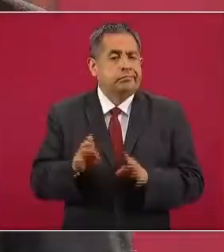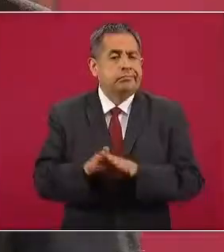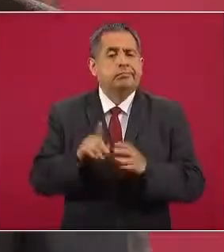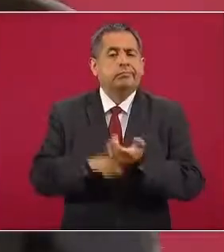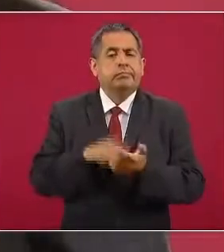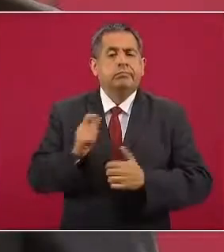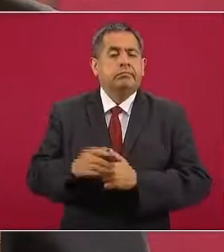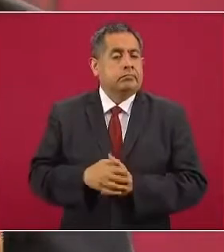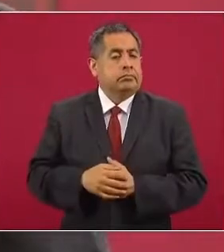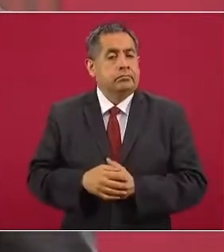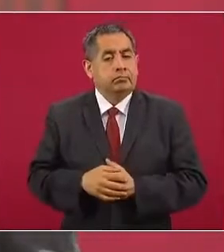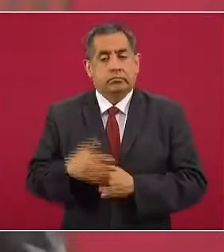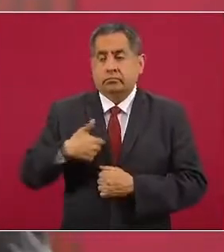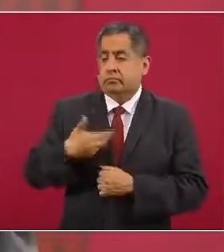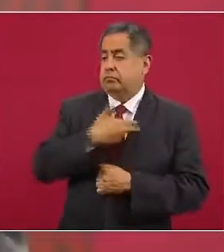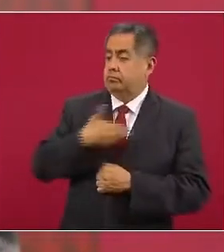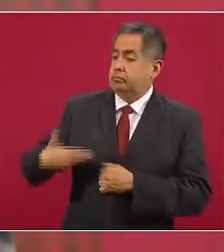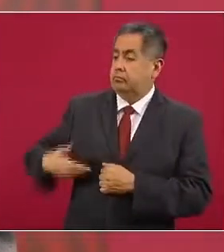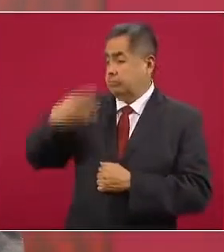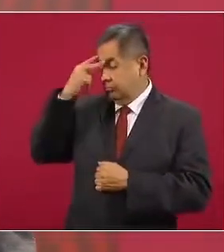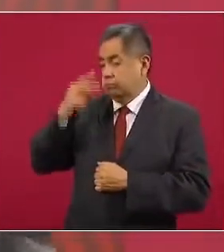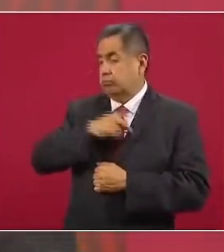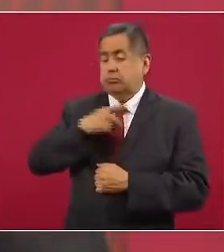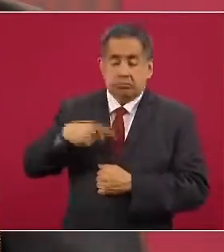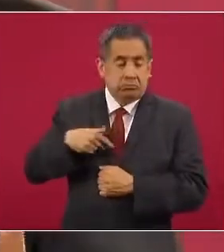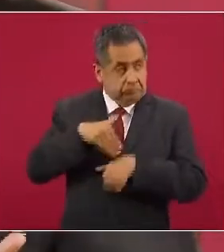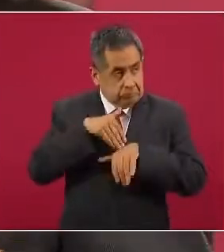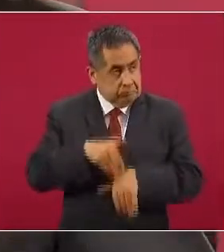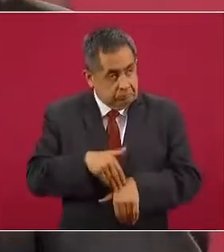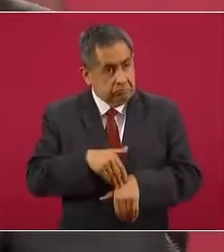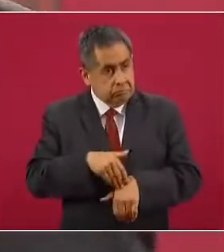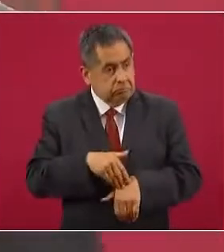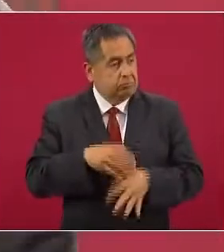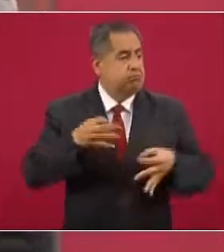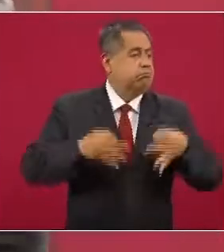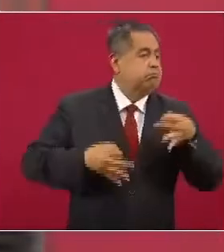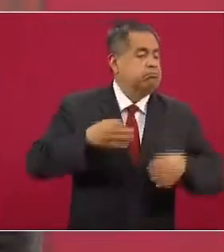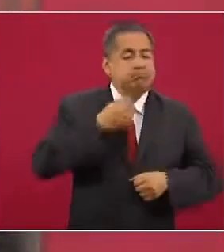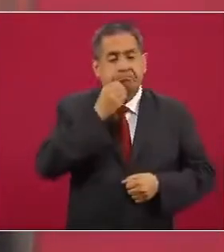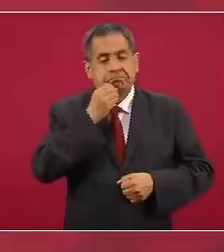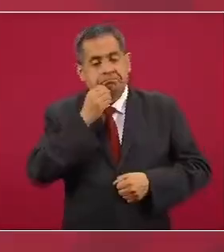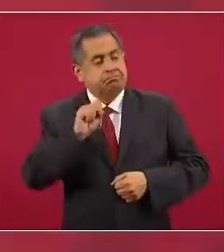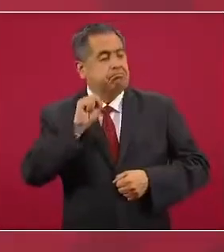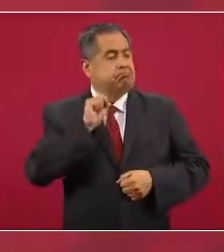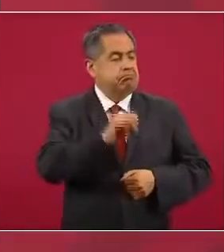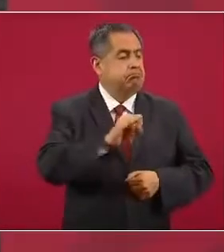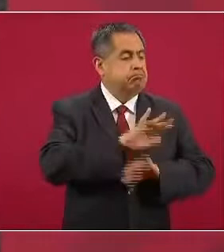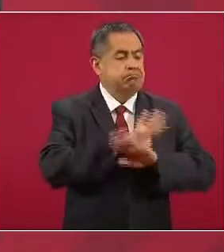resulta que el presidente de México se convierte en juez y dice ya